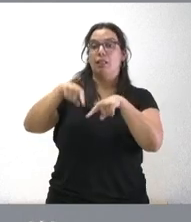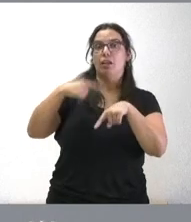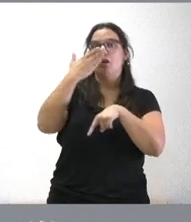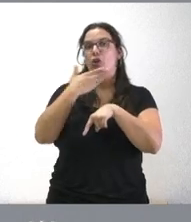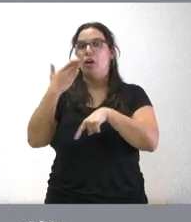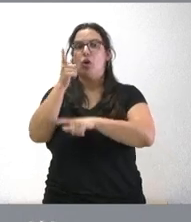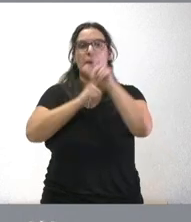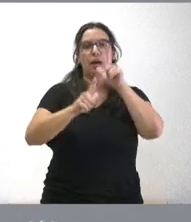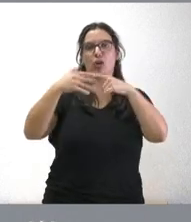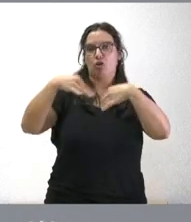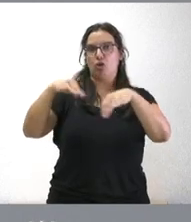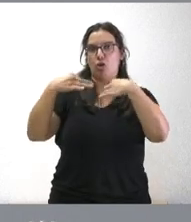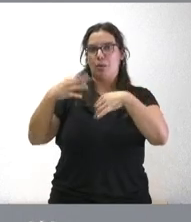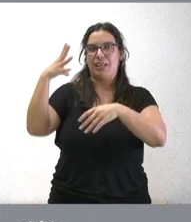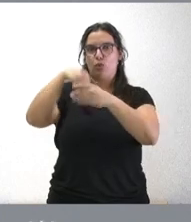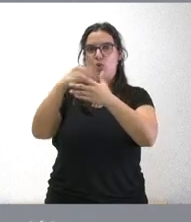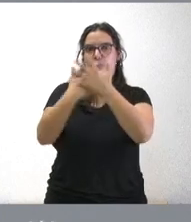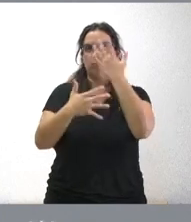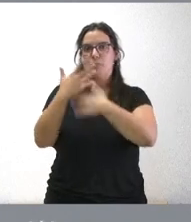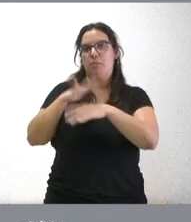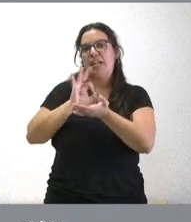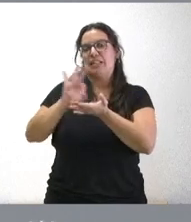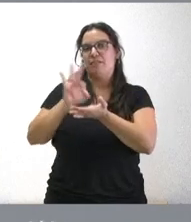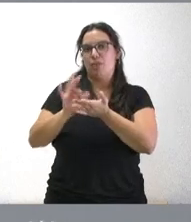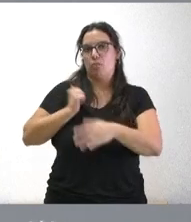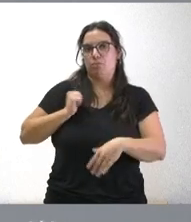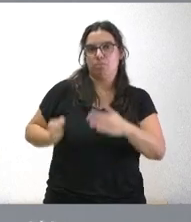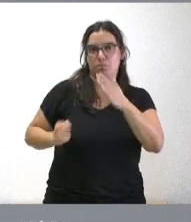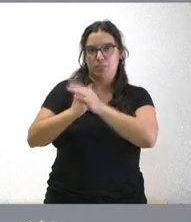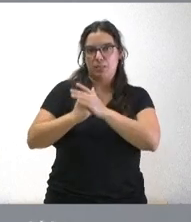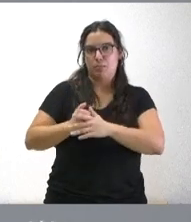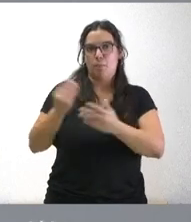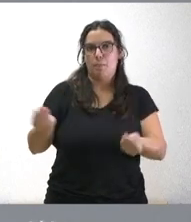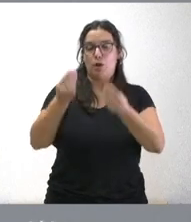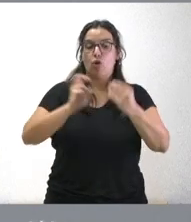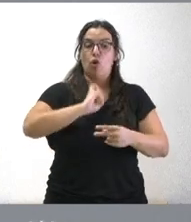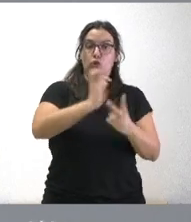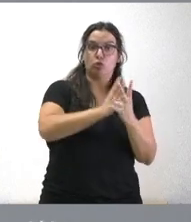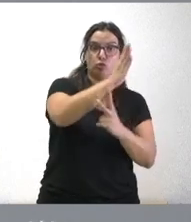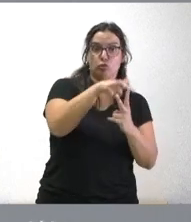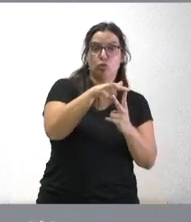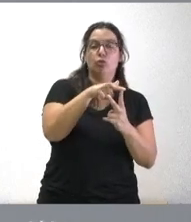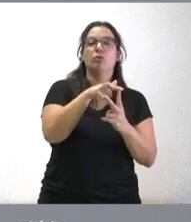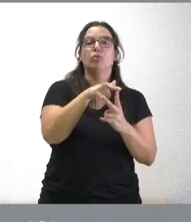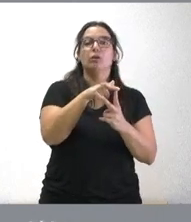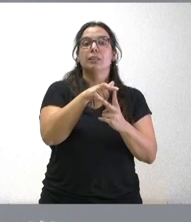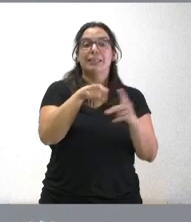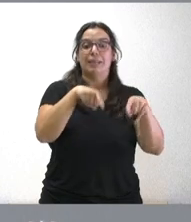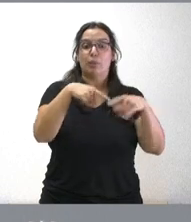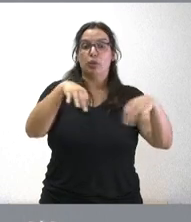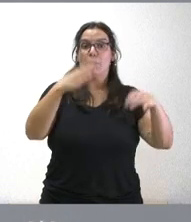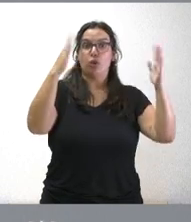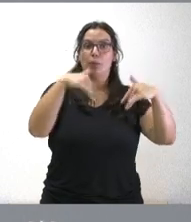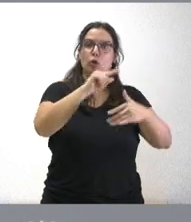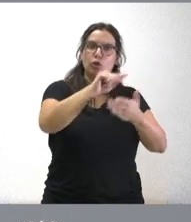escolares como por la población general mejorando el servicio del transporte en el territorio y otra es cuando no coinciden y por tanto hay un contrato